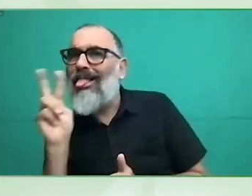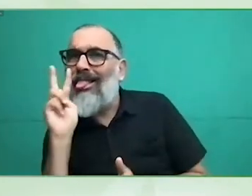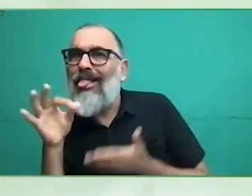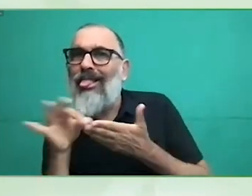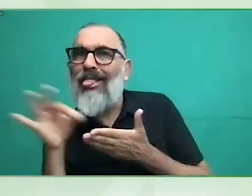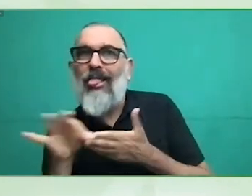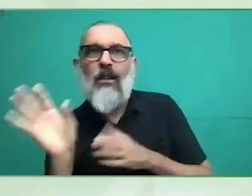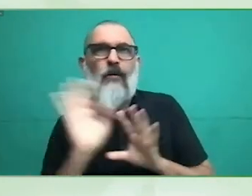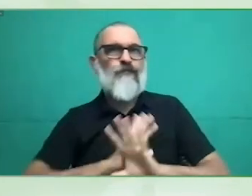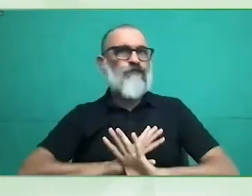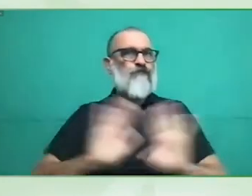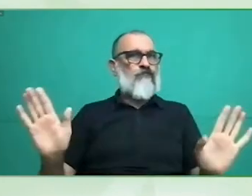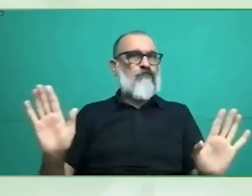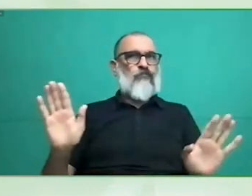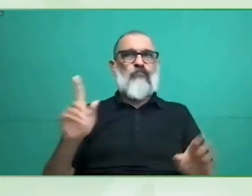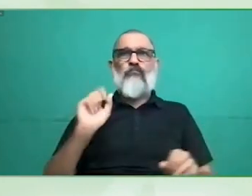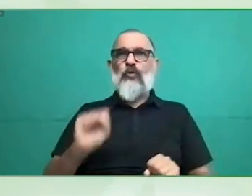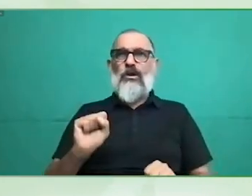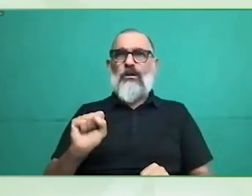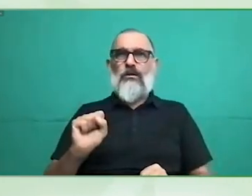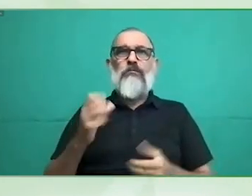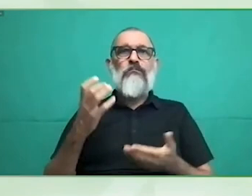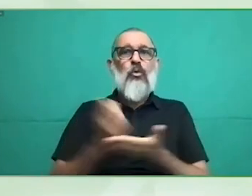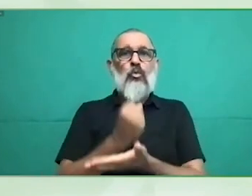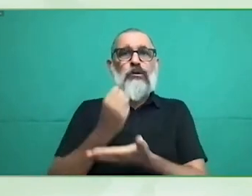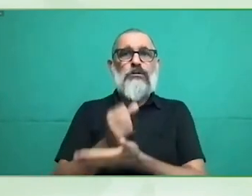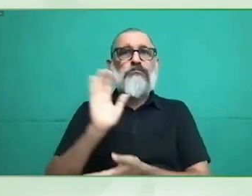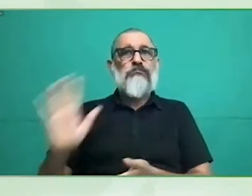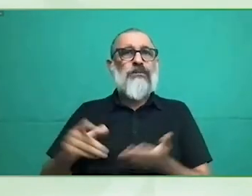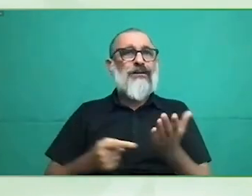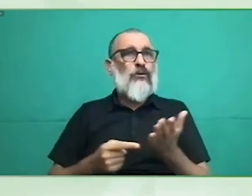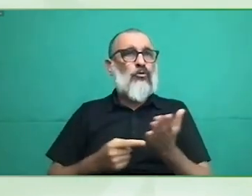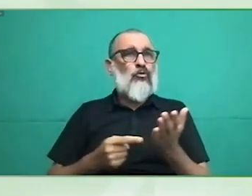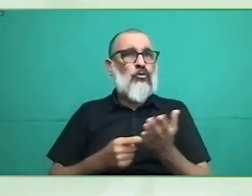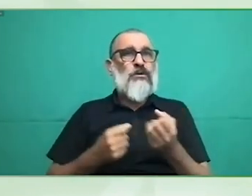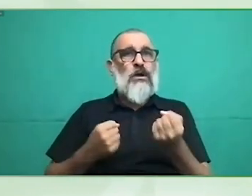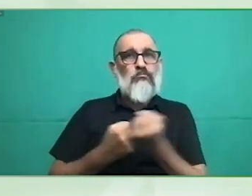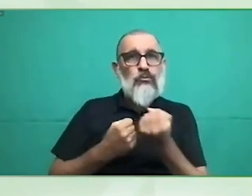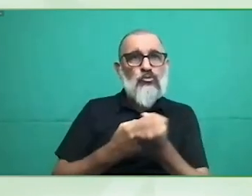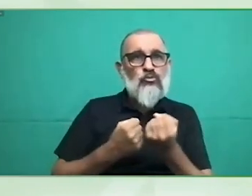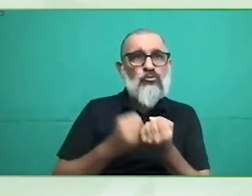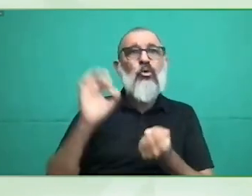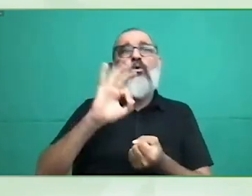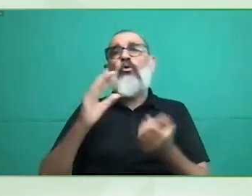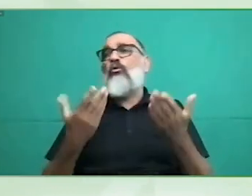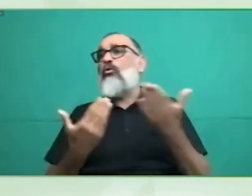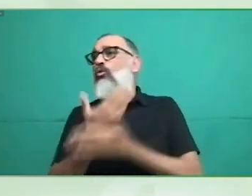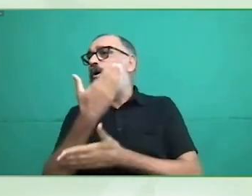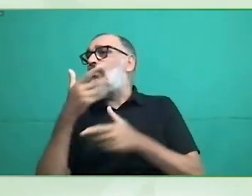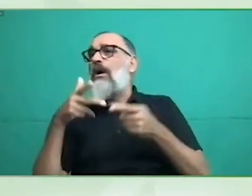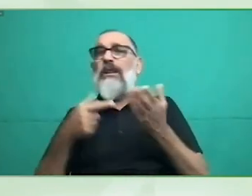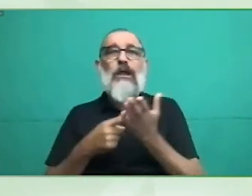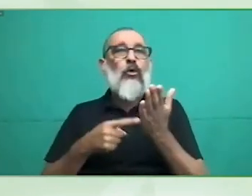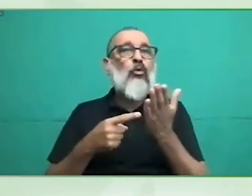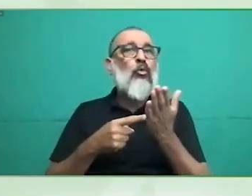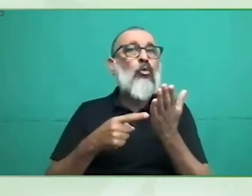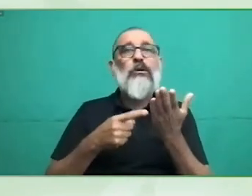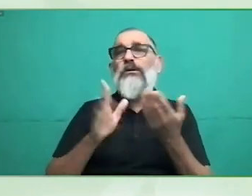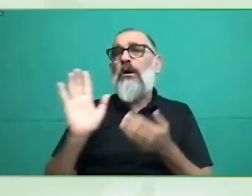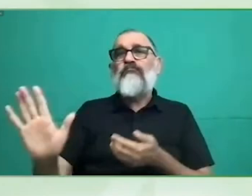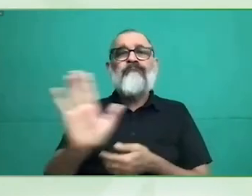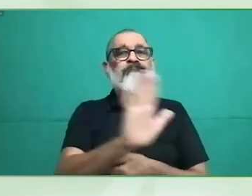y dejar como una medida digamos de excepción y muy concreta el que la